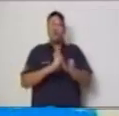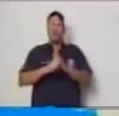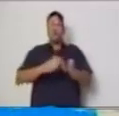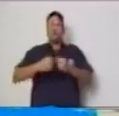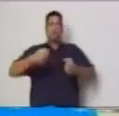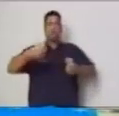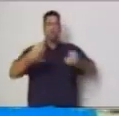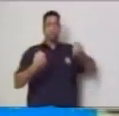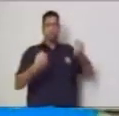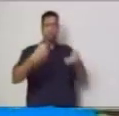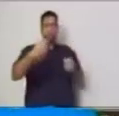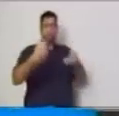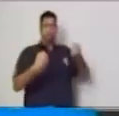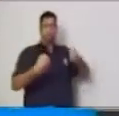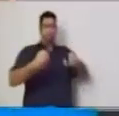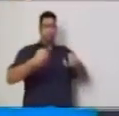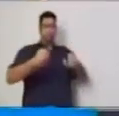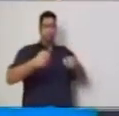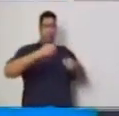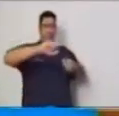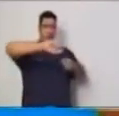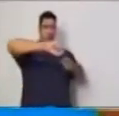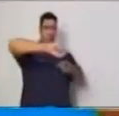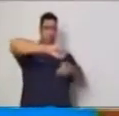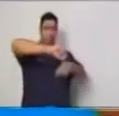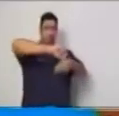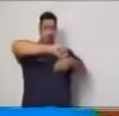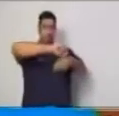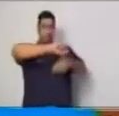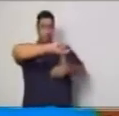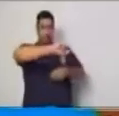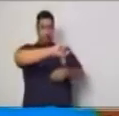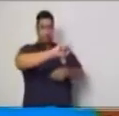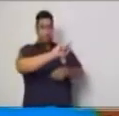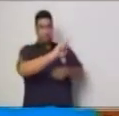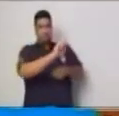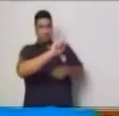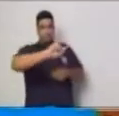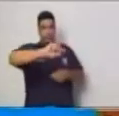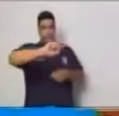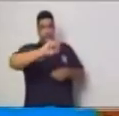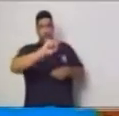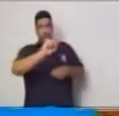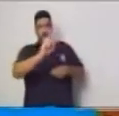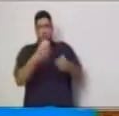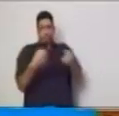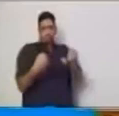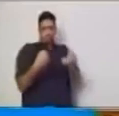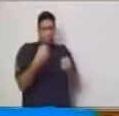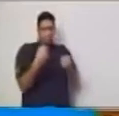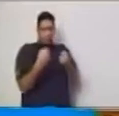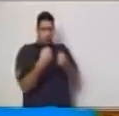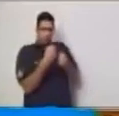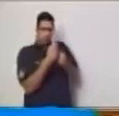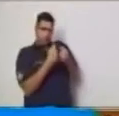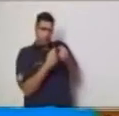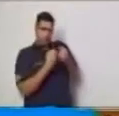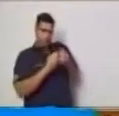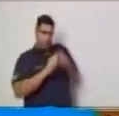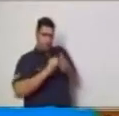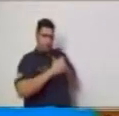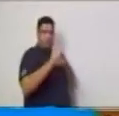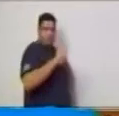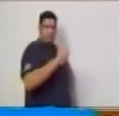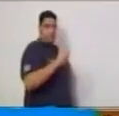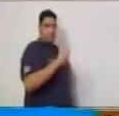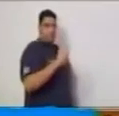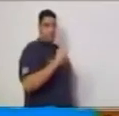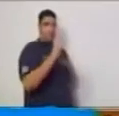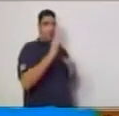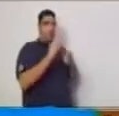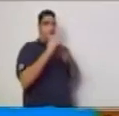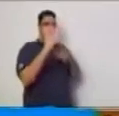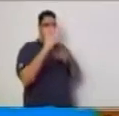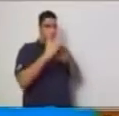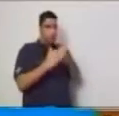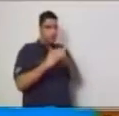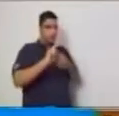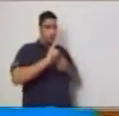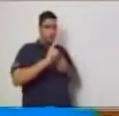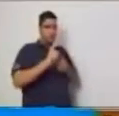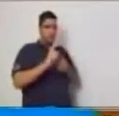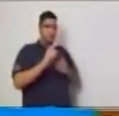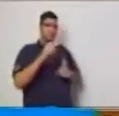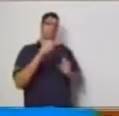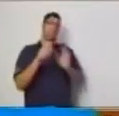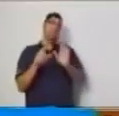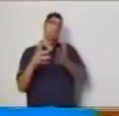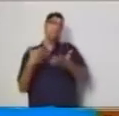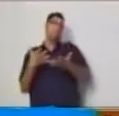el costo que se paga por determinados materiales y nos damos cuenta que cumple el término de